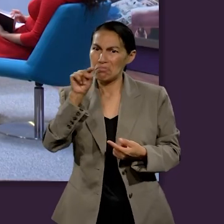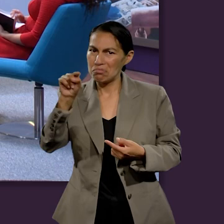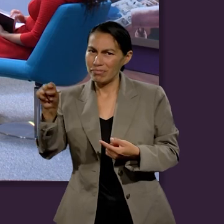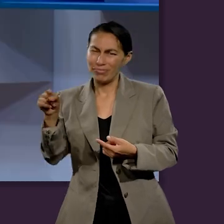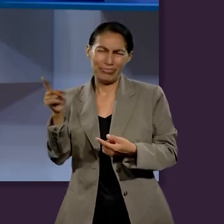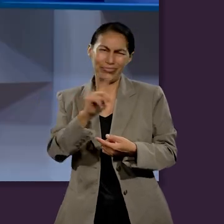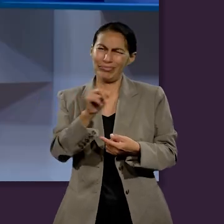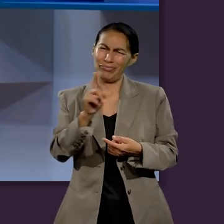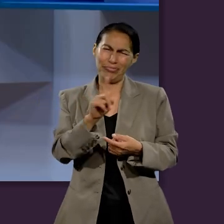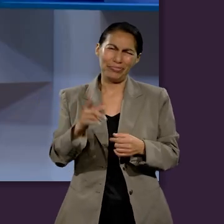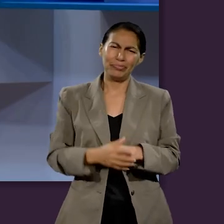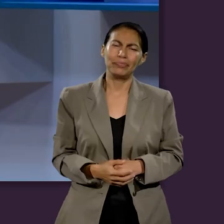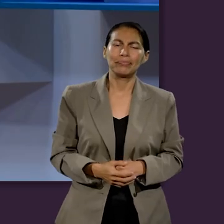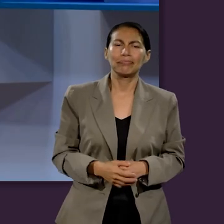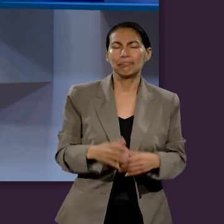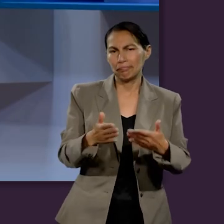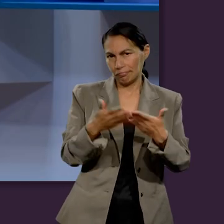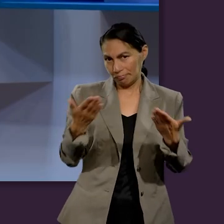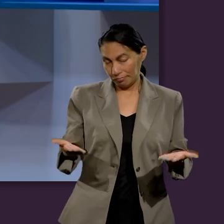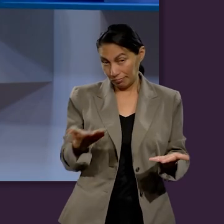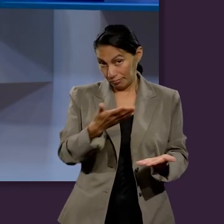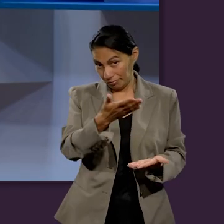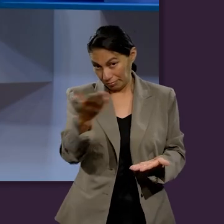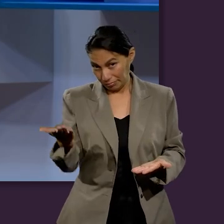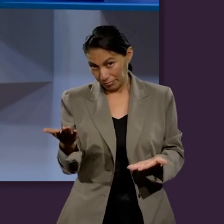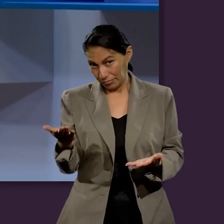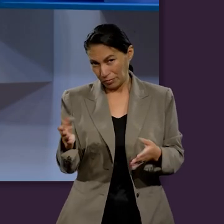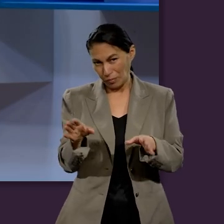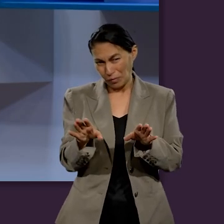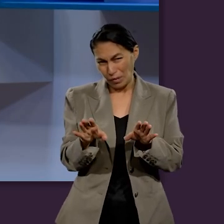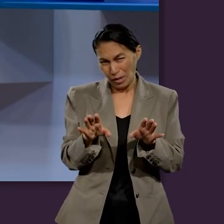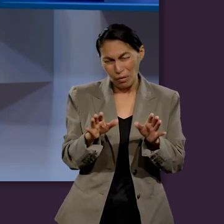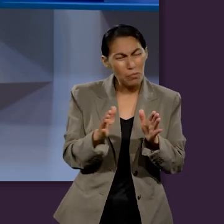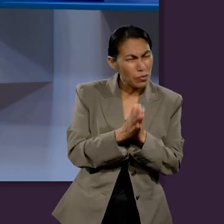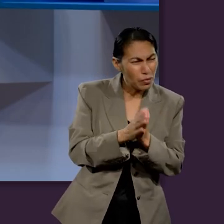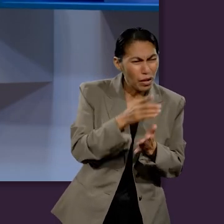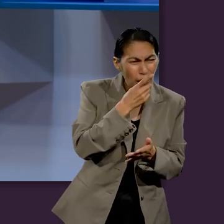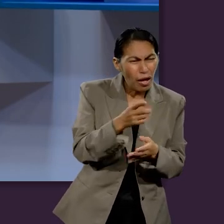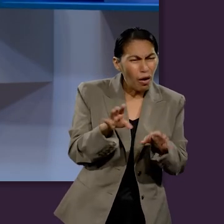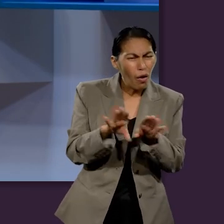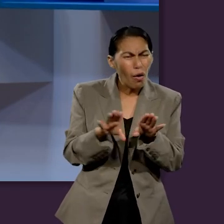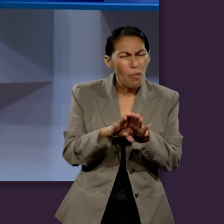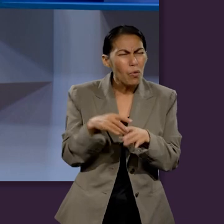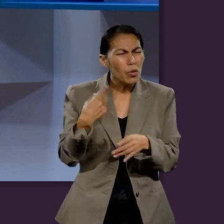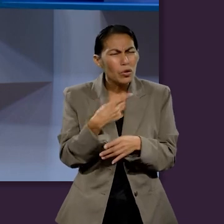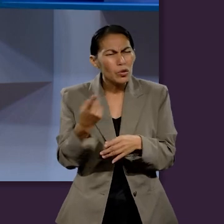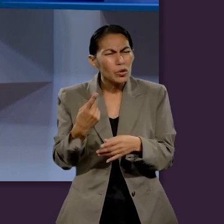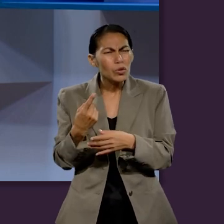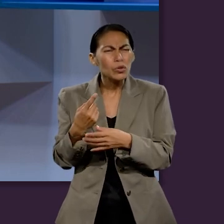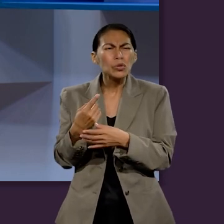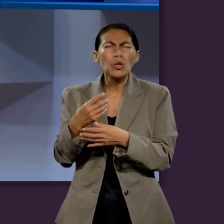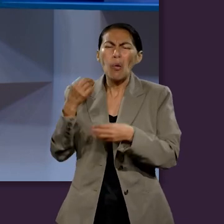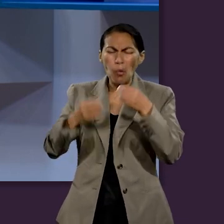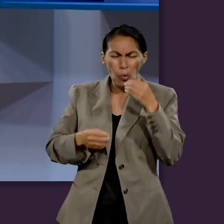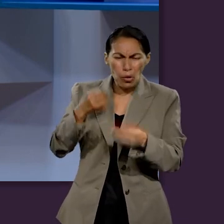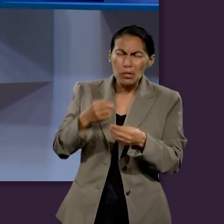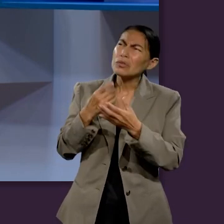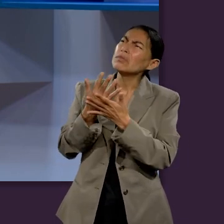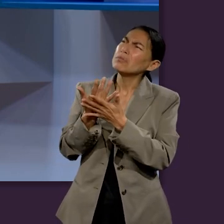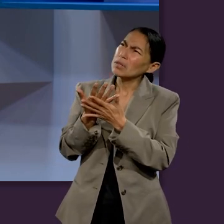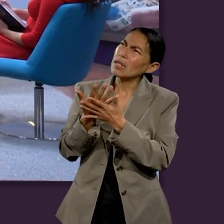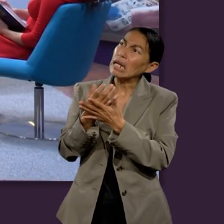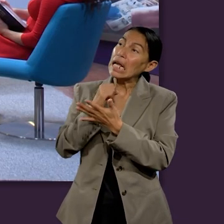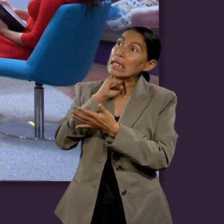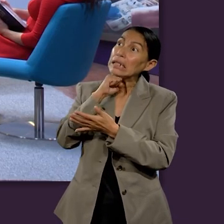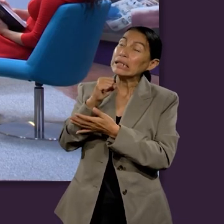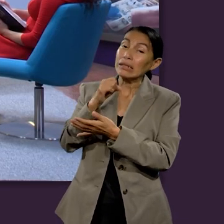repaso, ¿pueden ustedes dirigirse a quienes nos ven y explicarles cómo podemos vivir a la espera del juicio